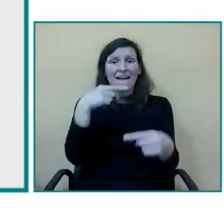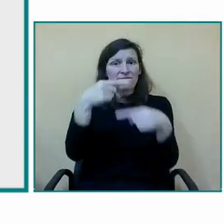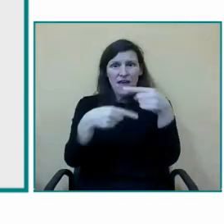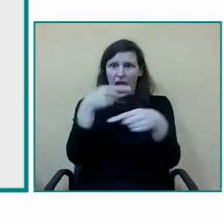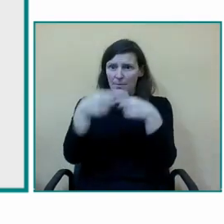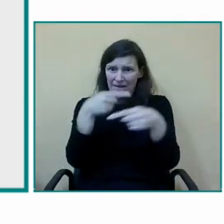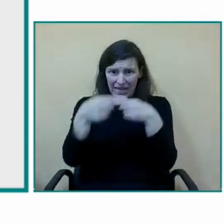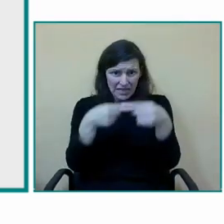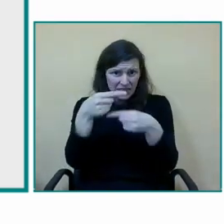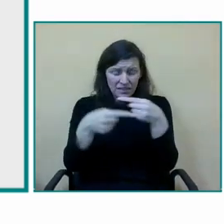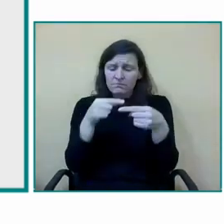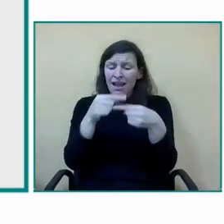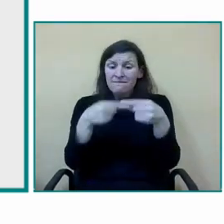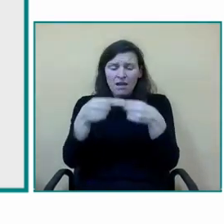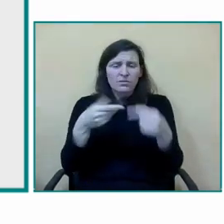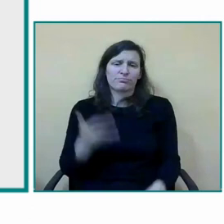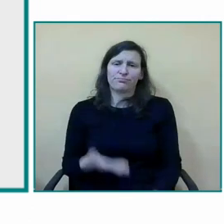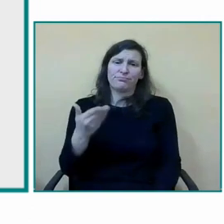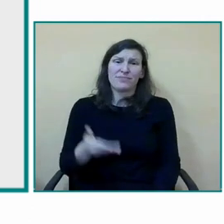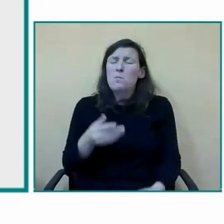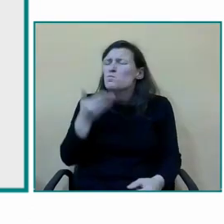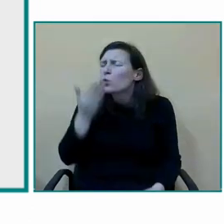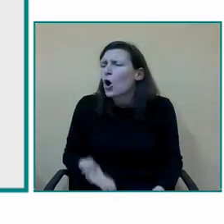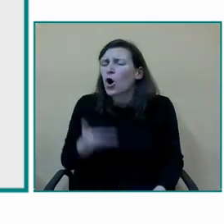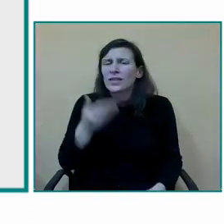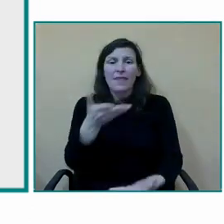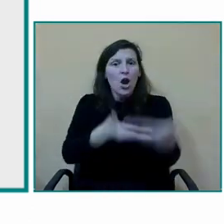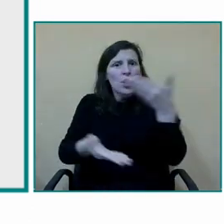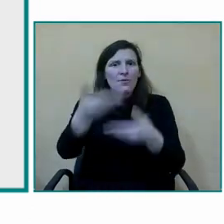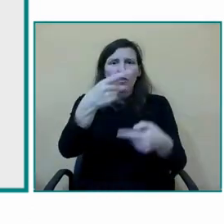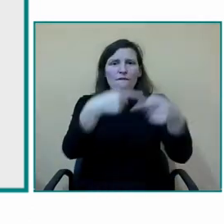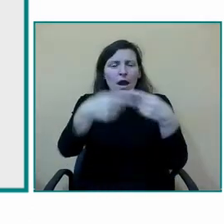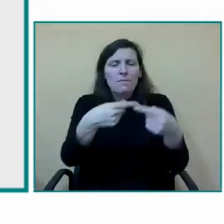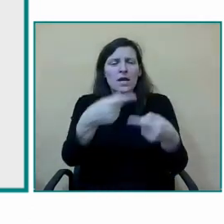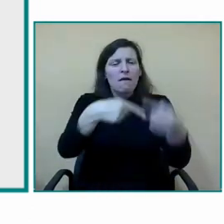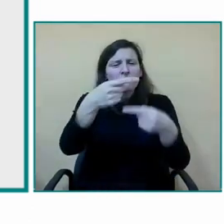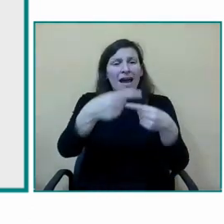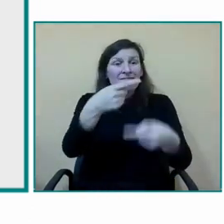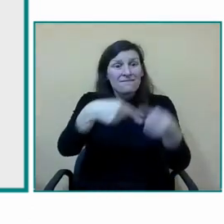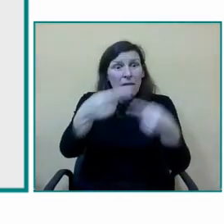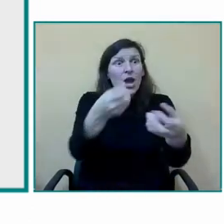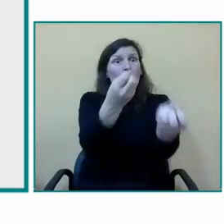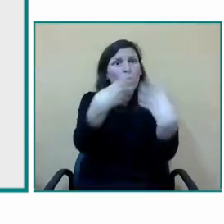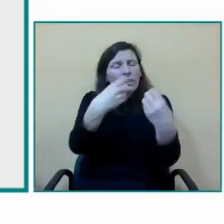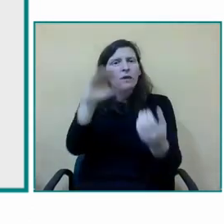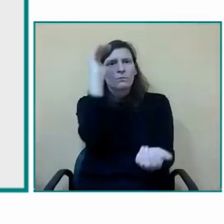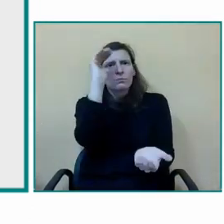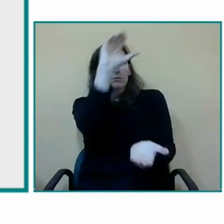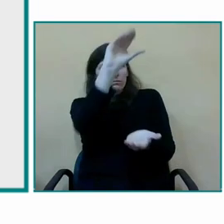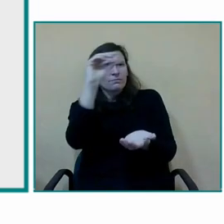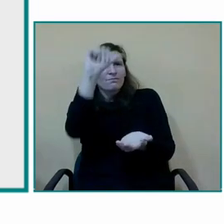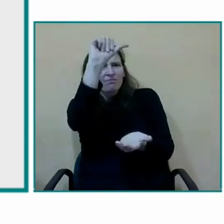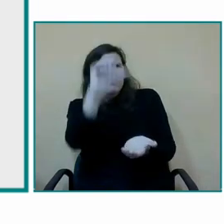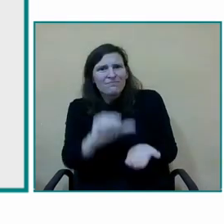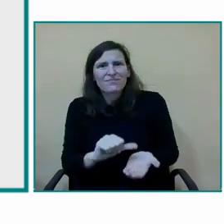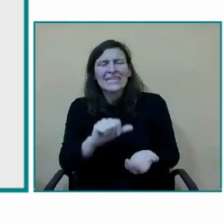inclusión cada vez somos más conscientes del papel que desempeña no solo tanto a nivel comunicativo lingüístico sino